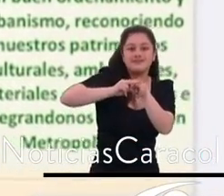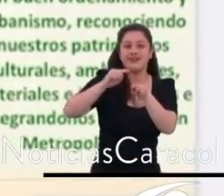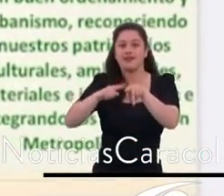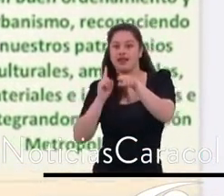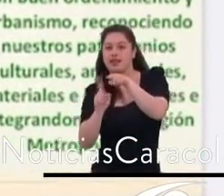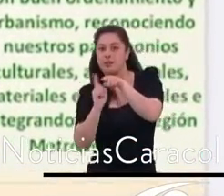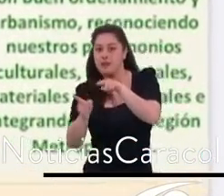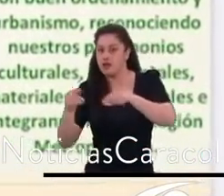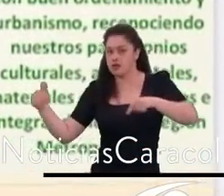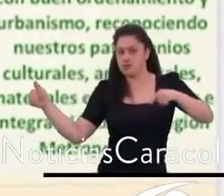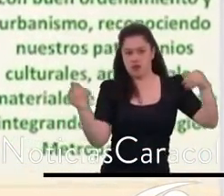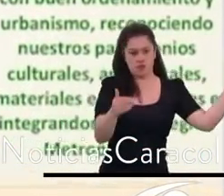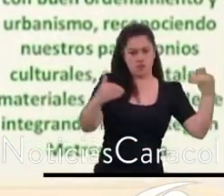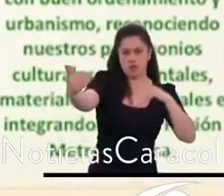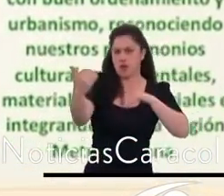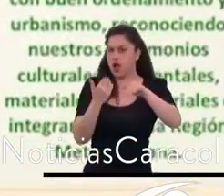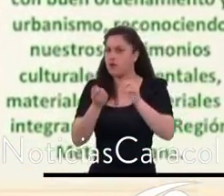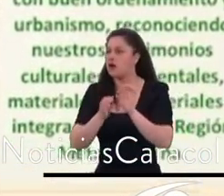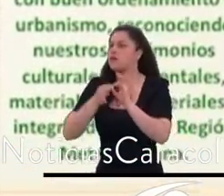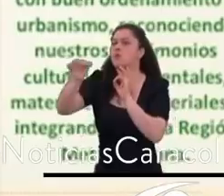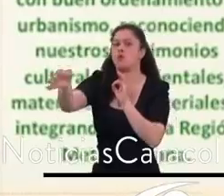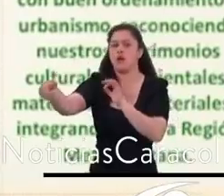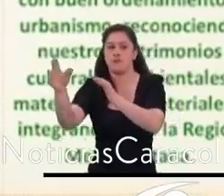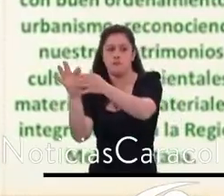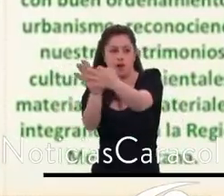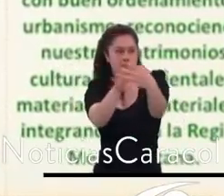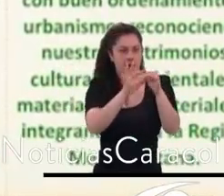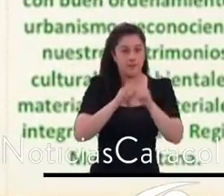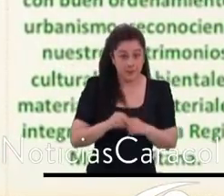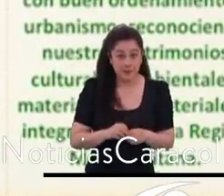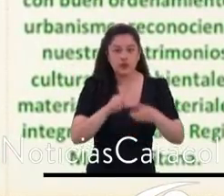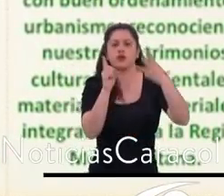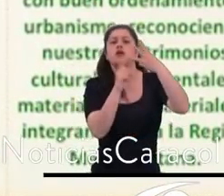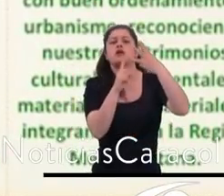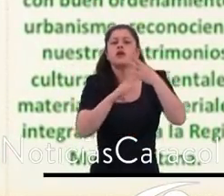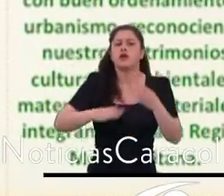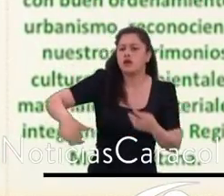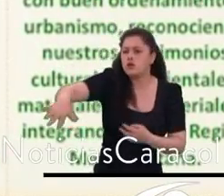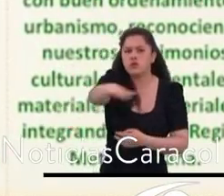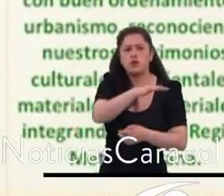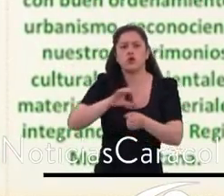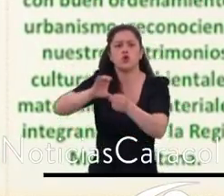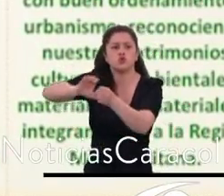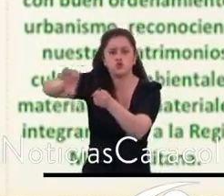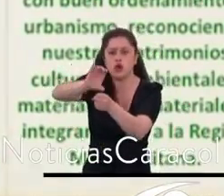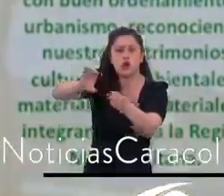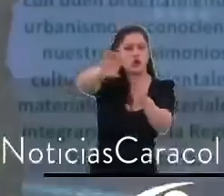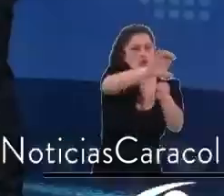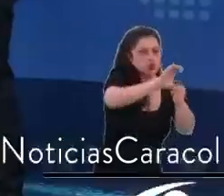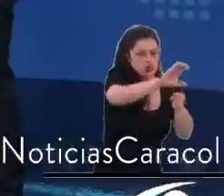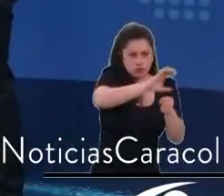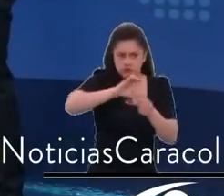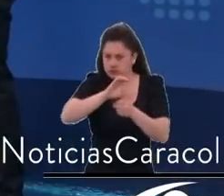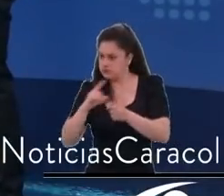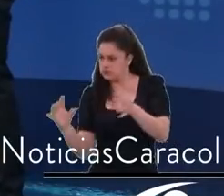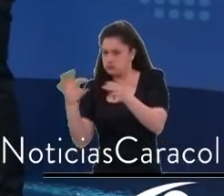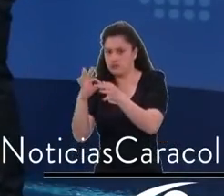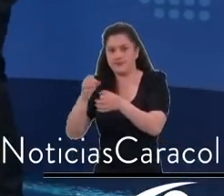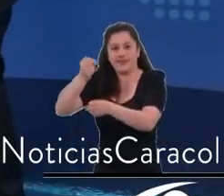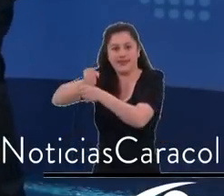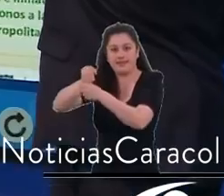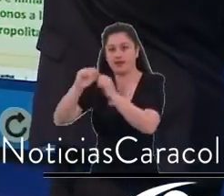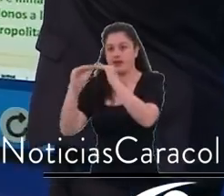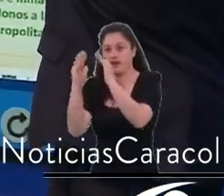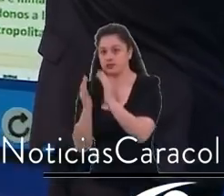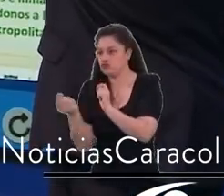una ciudad, región integrada, innovadora y sostenible. La pregunta que se hace cualquiera en Bogotá es ¿por qué tanto